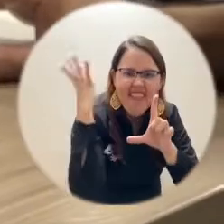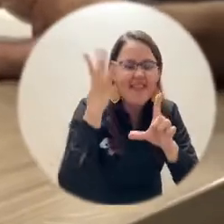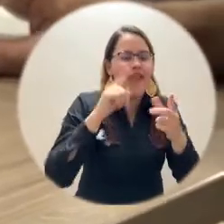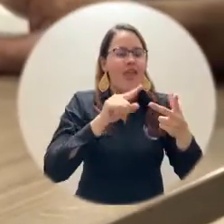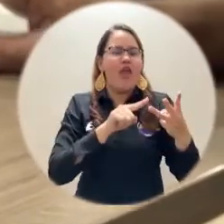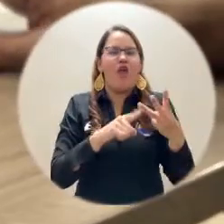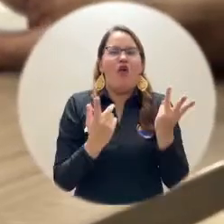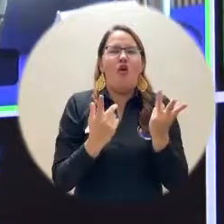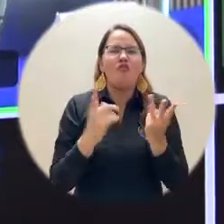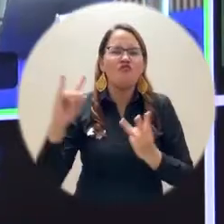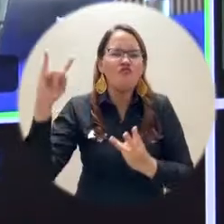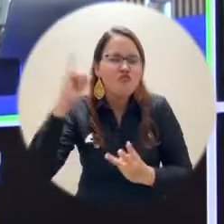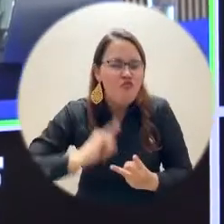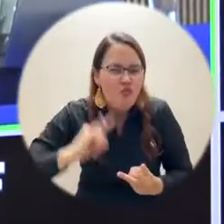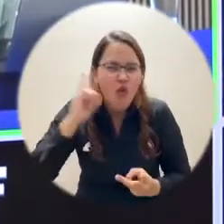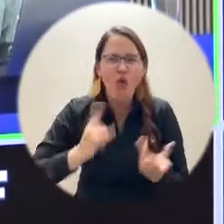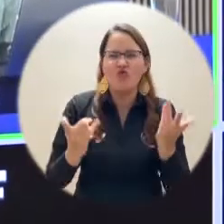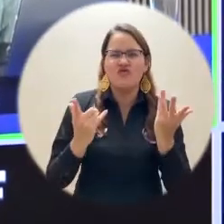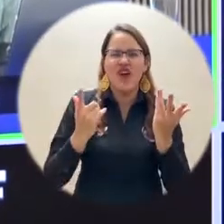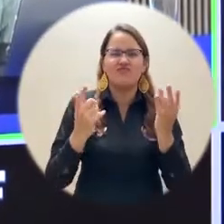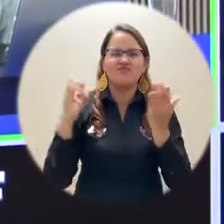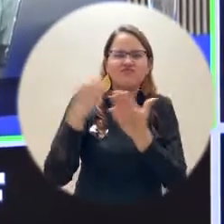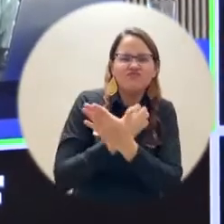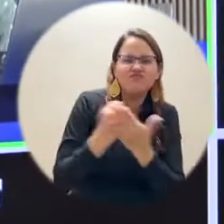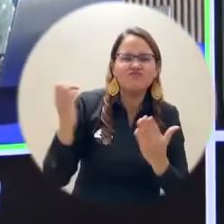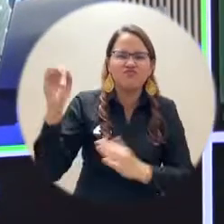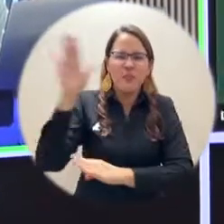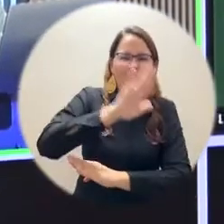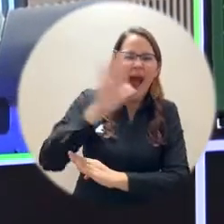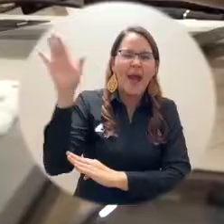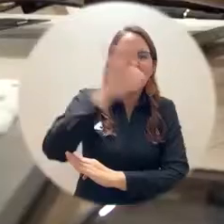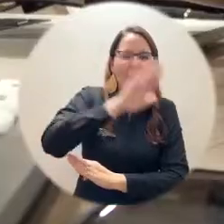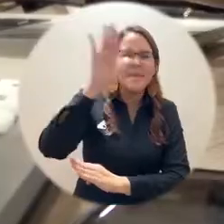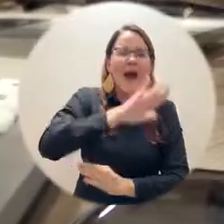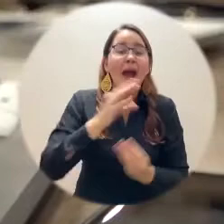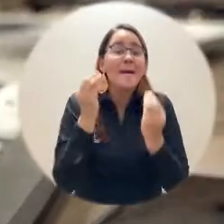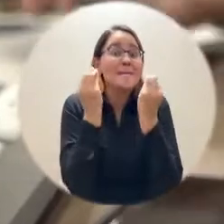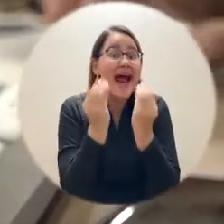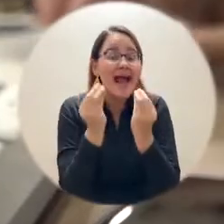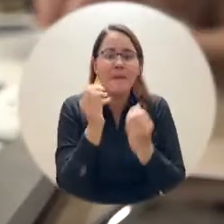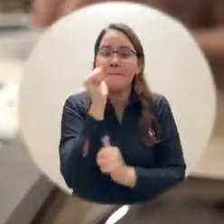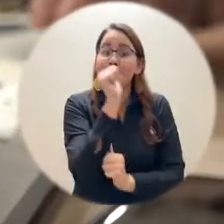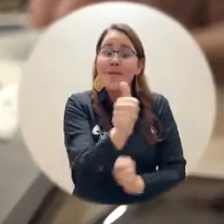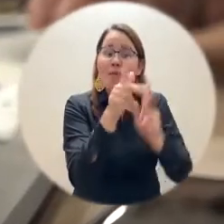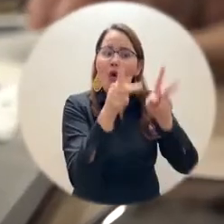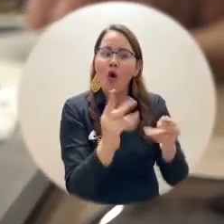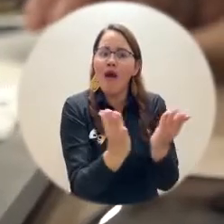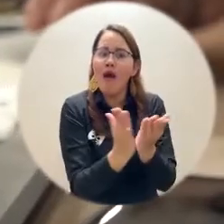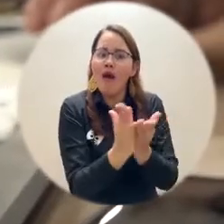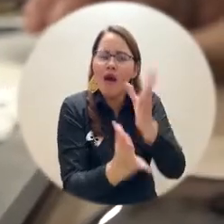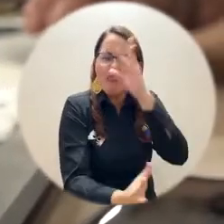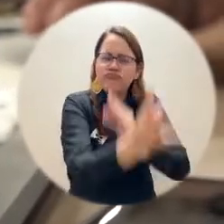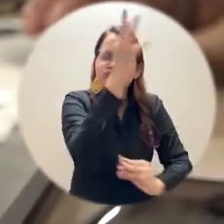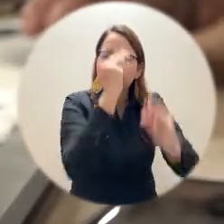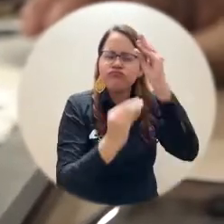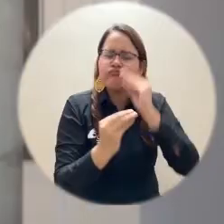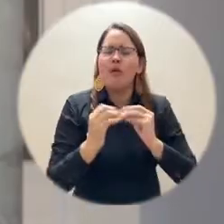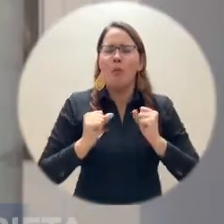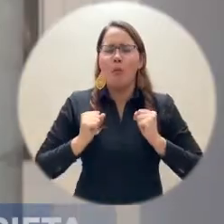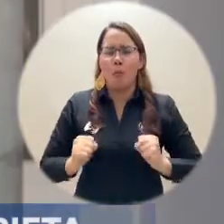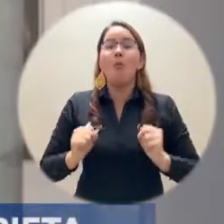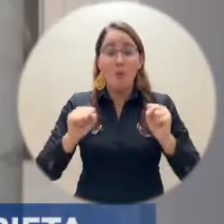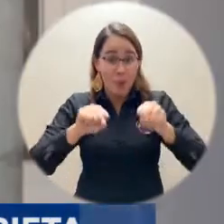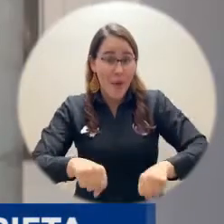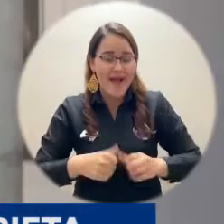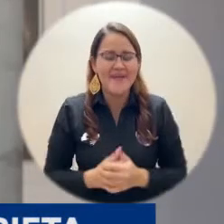podcasts, fotos o presentaciones, las cuales le permiten al estudiante adquirir el conocimiento a su ritmo desde casa. El aula invertida le apuesta